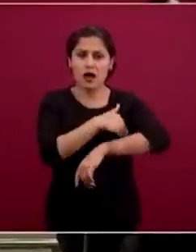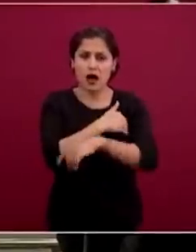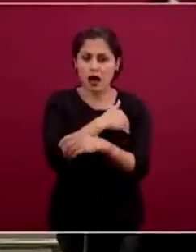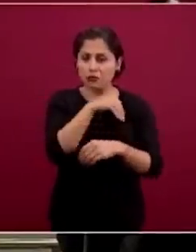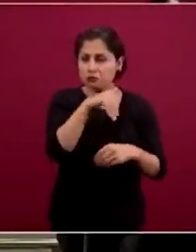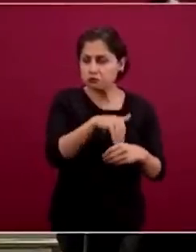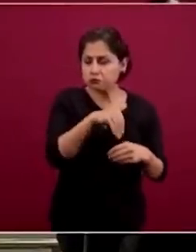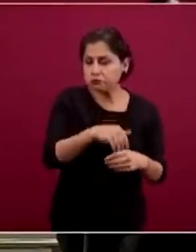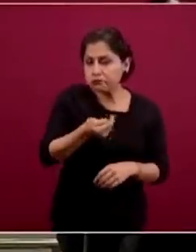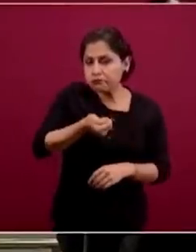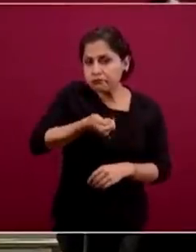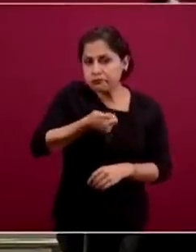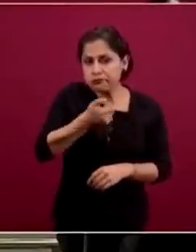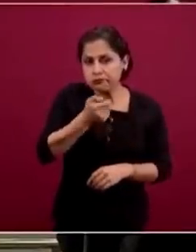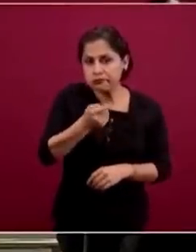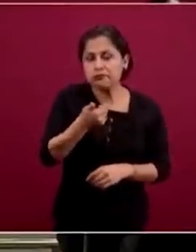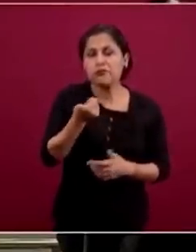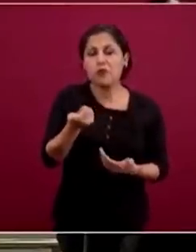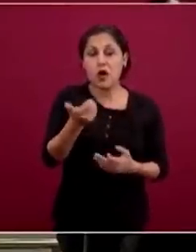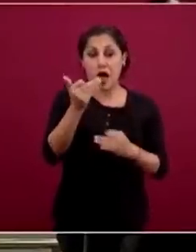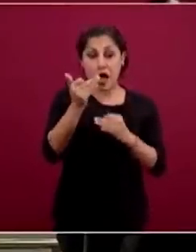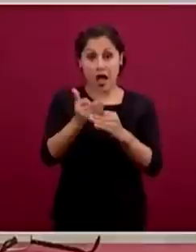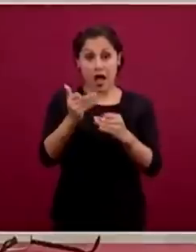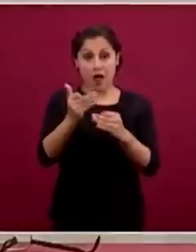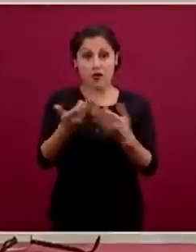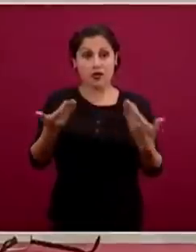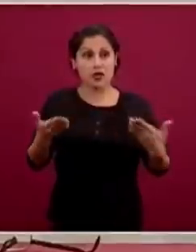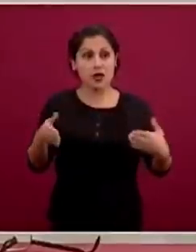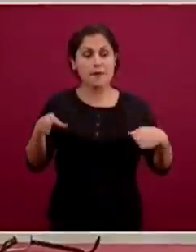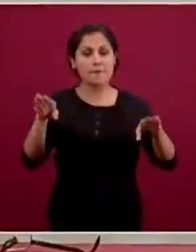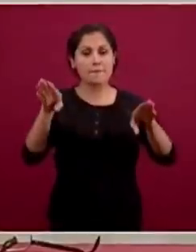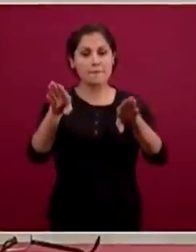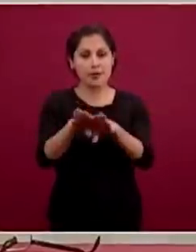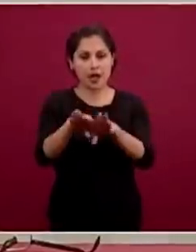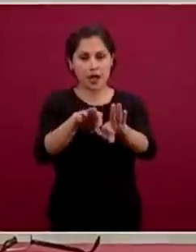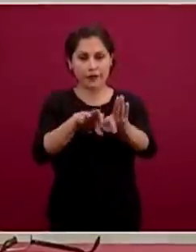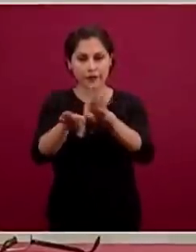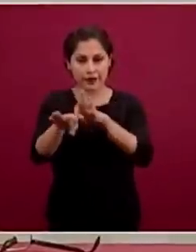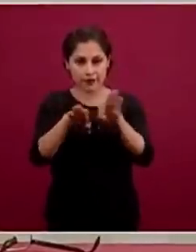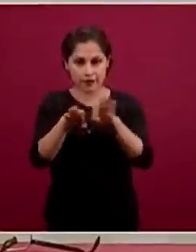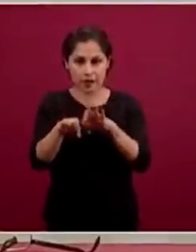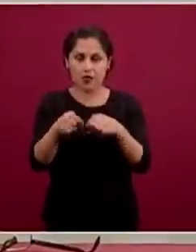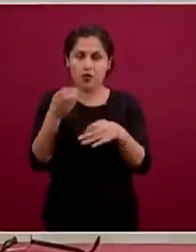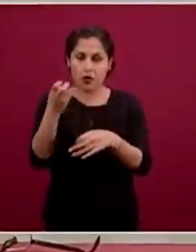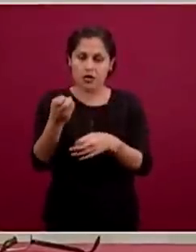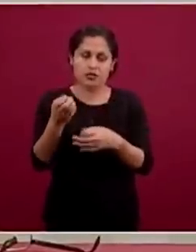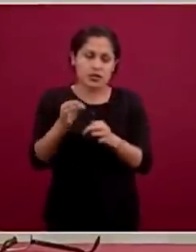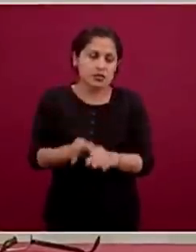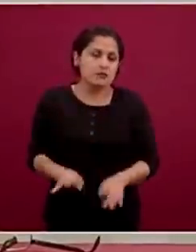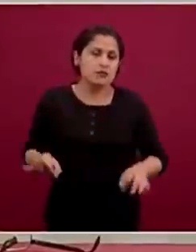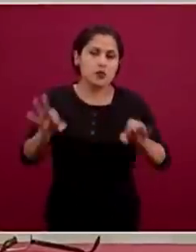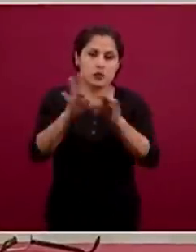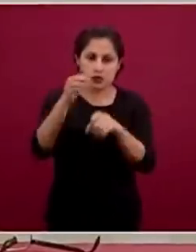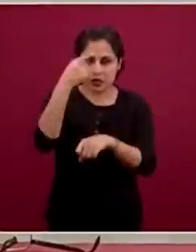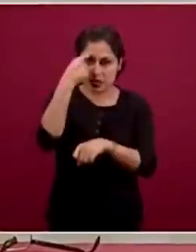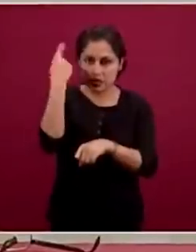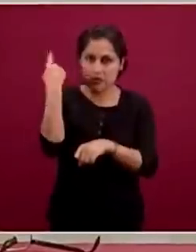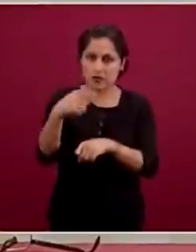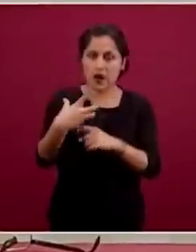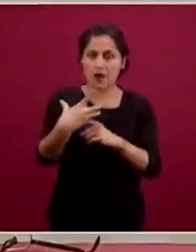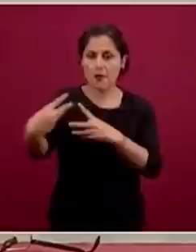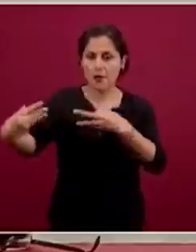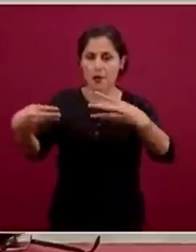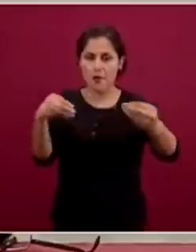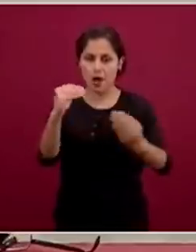movilidad en el espacio público, que es el mecanismo fundamental de estas medidas de la Jornada Nacional de Sana Distancia, estas personas,